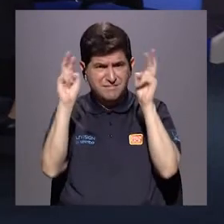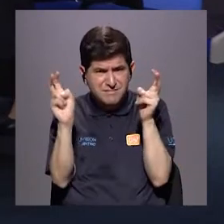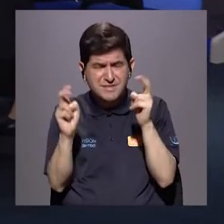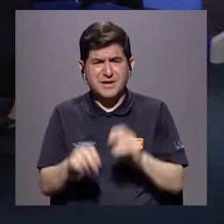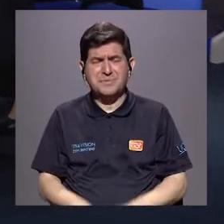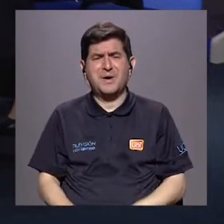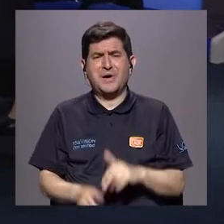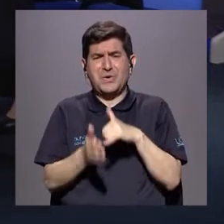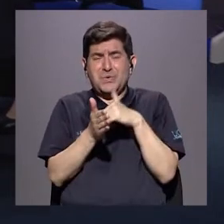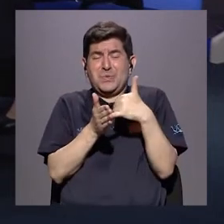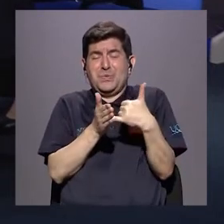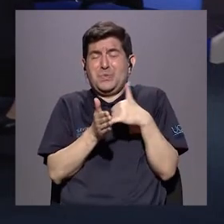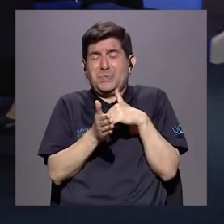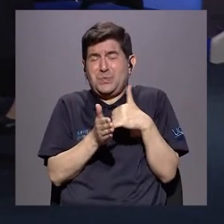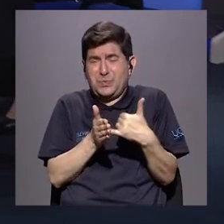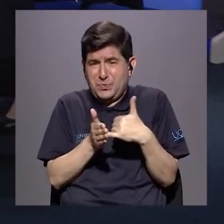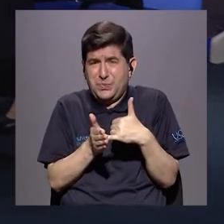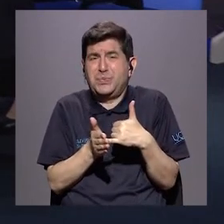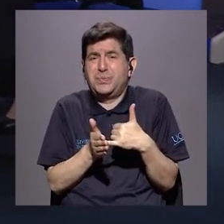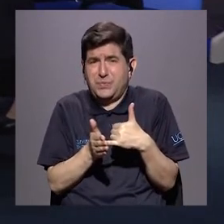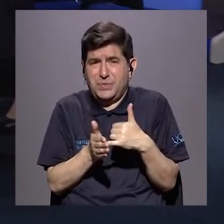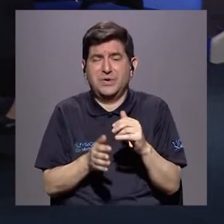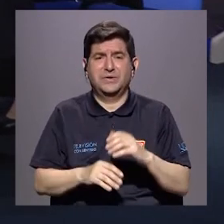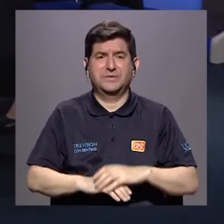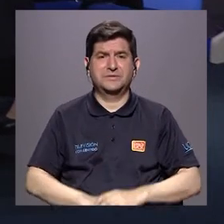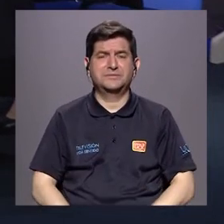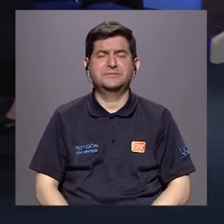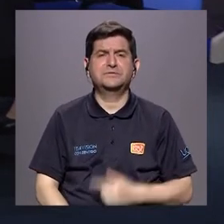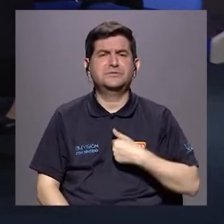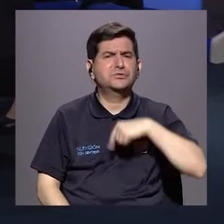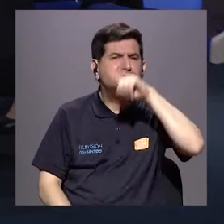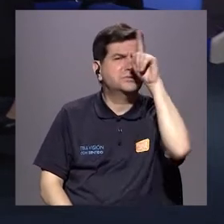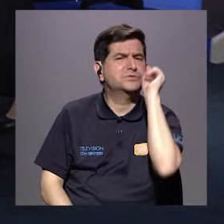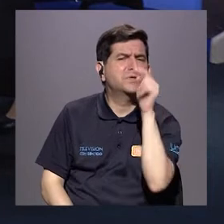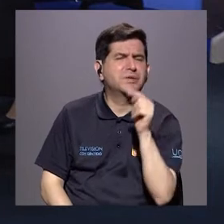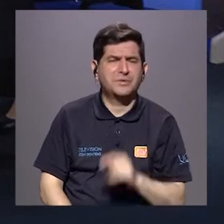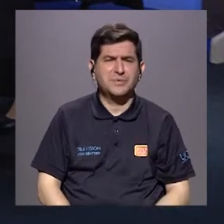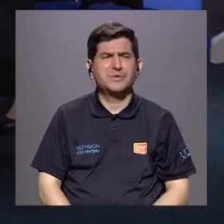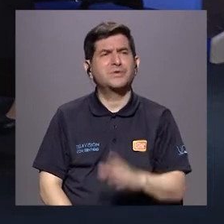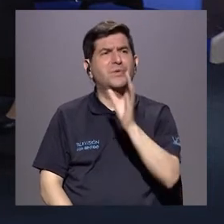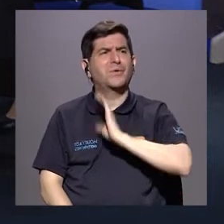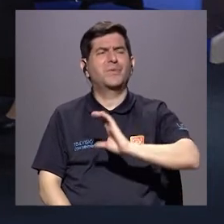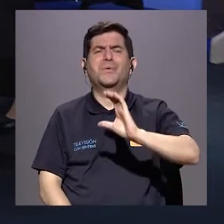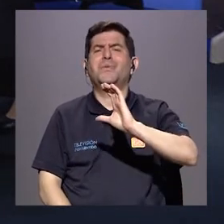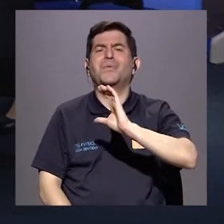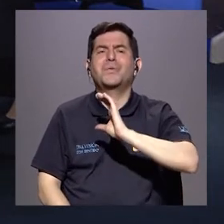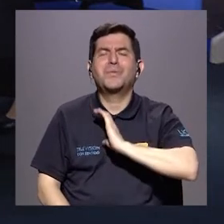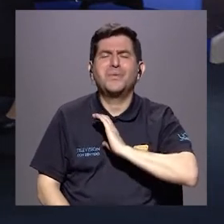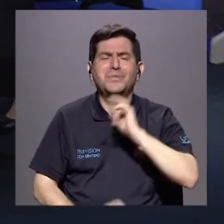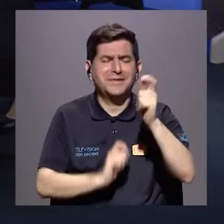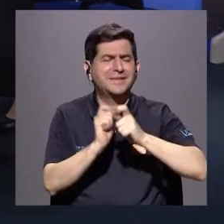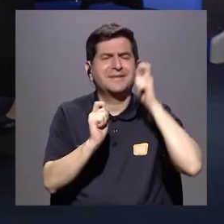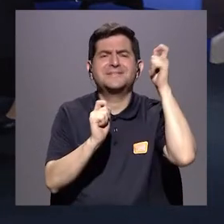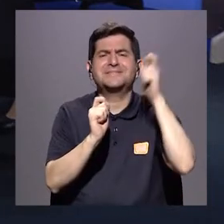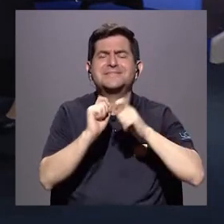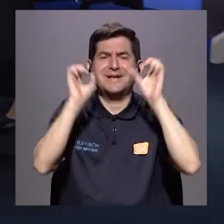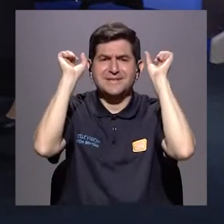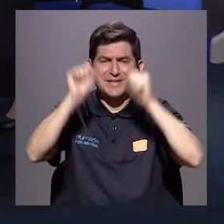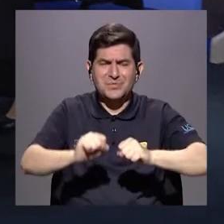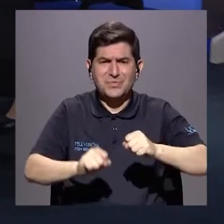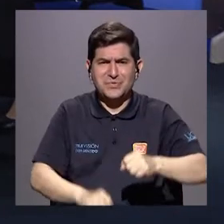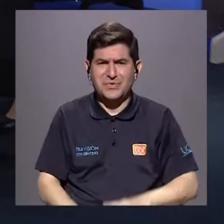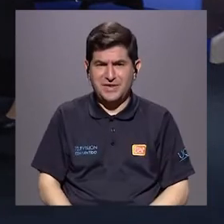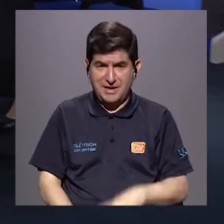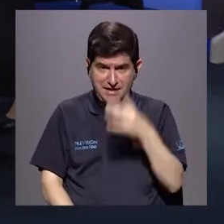bastante sensible, bastante delicado. Yo quisiera preguntarle, ¿qué conductas específicas pueden ser